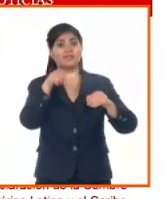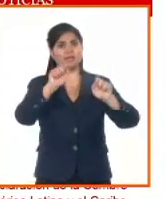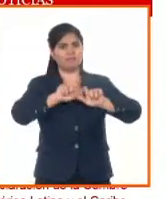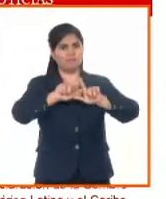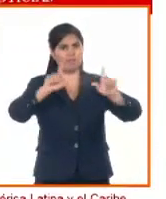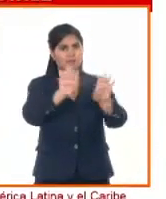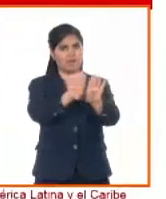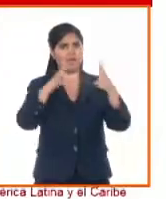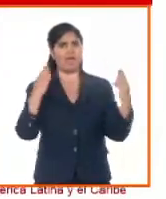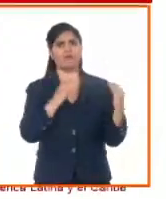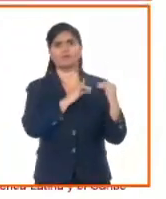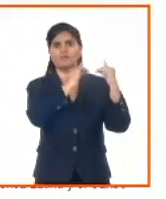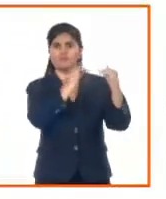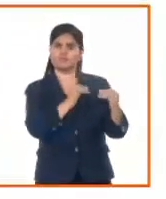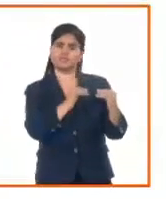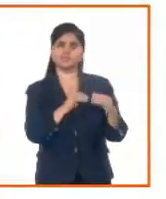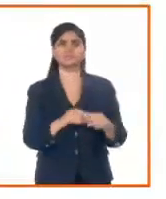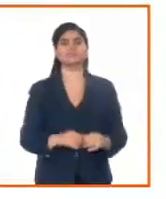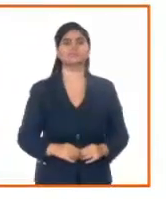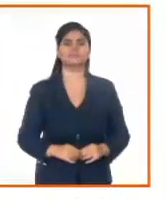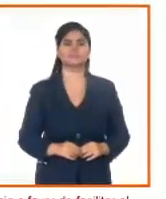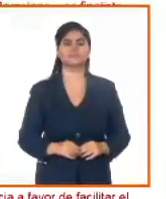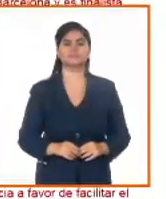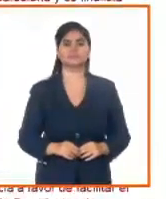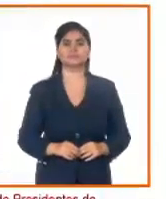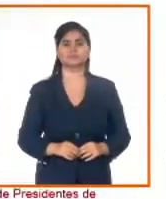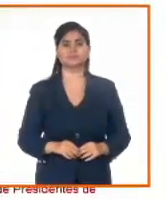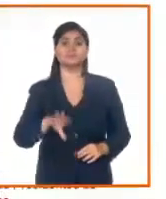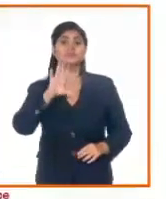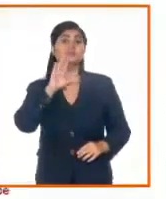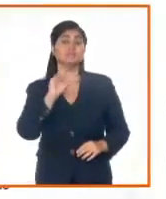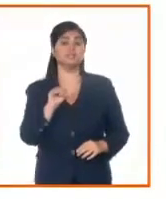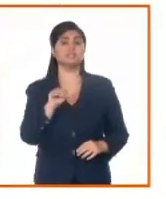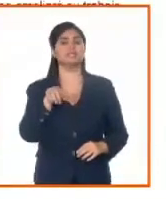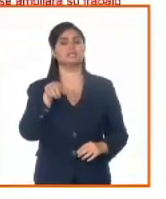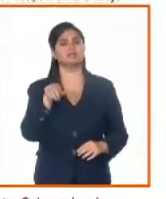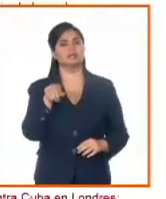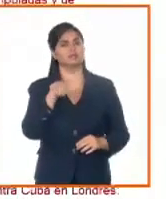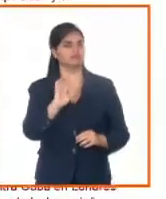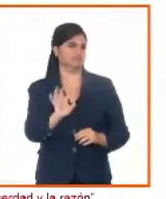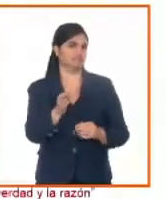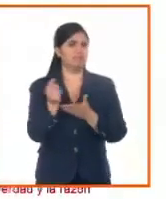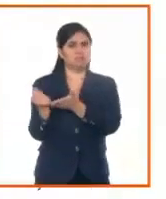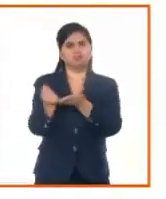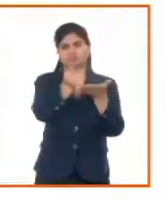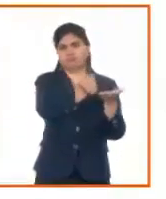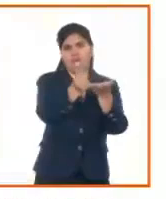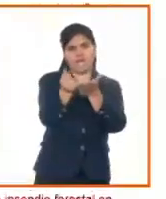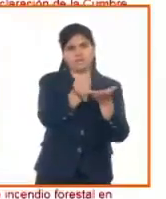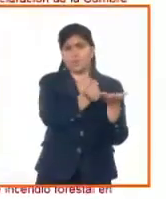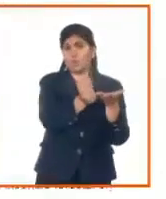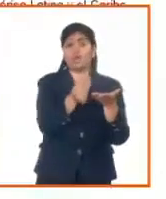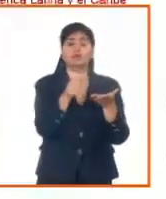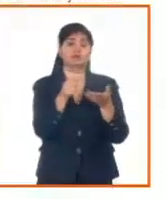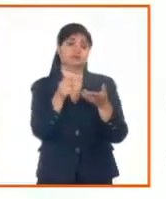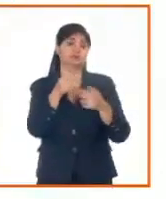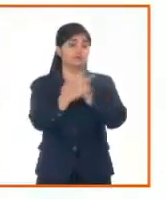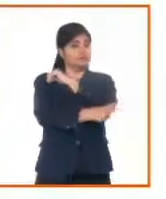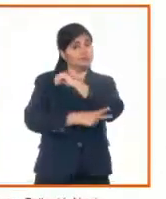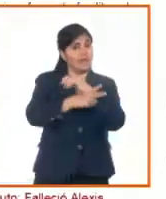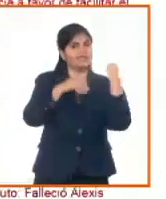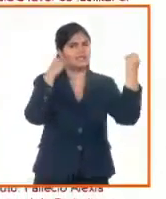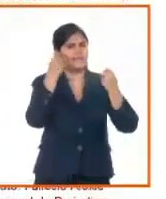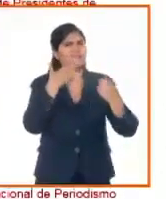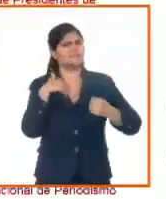considera el abastecimiento a escala mundial y los productos a la carácter básica, incluyendo los granos y los energéticos, como que están siendo